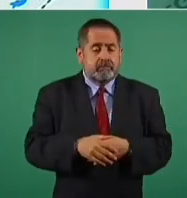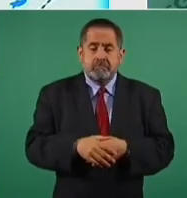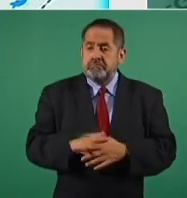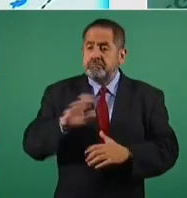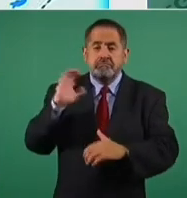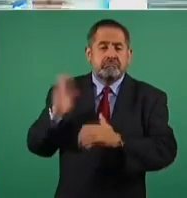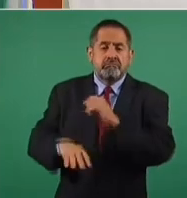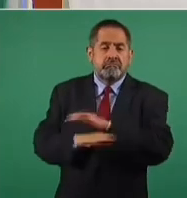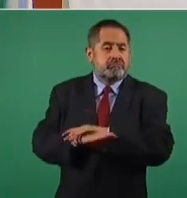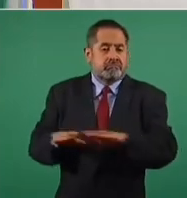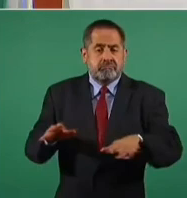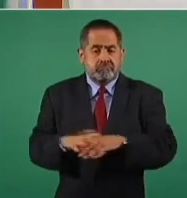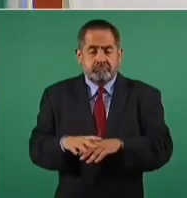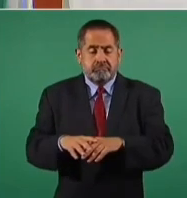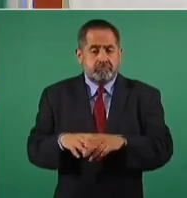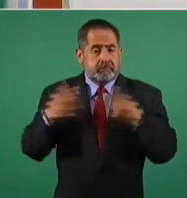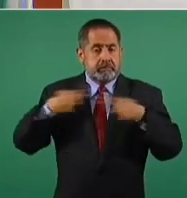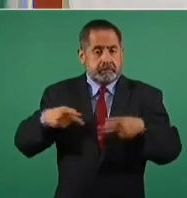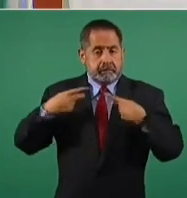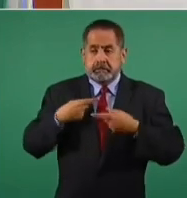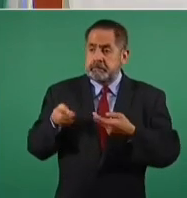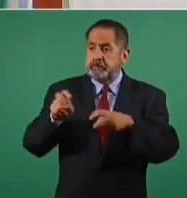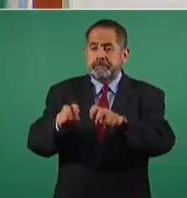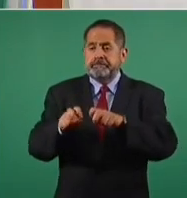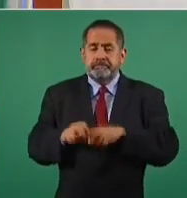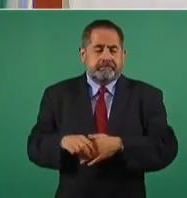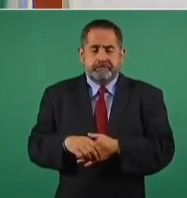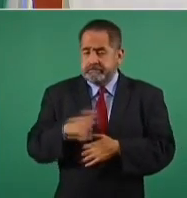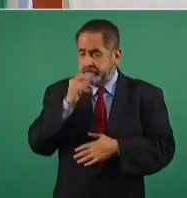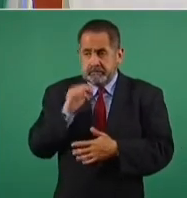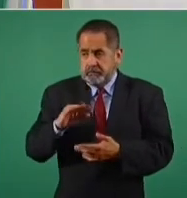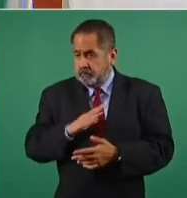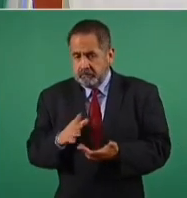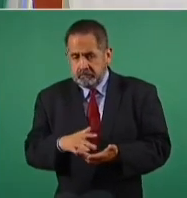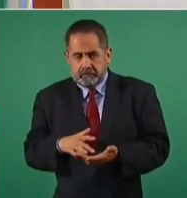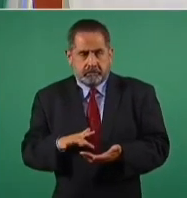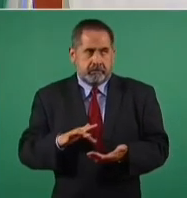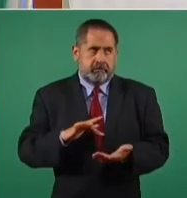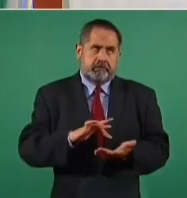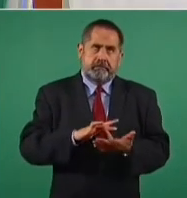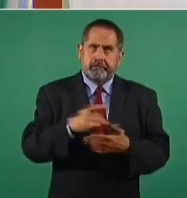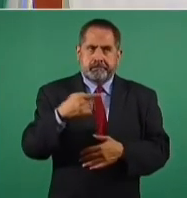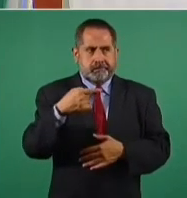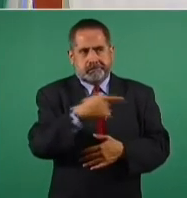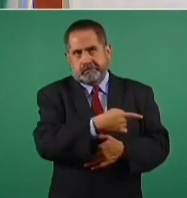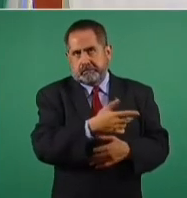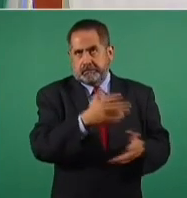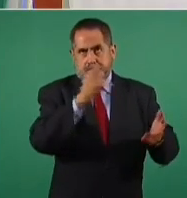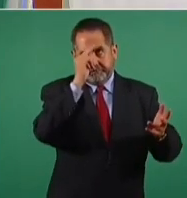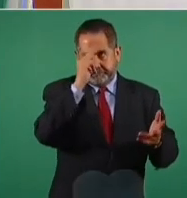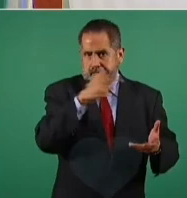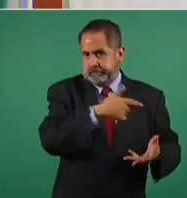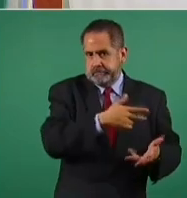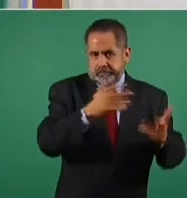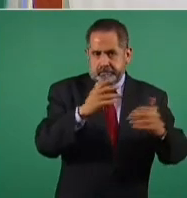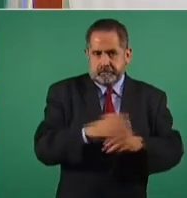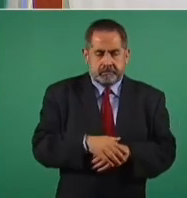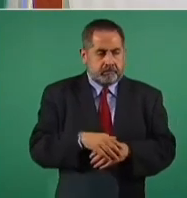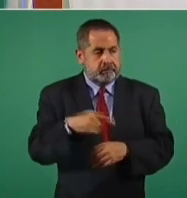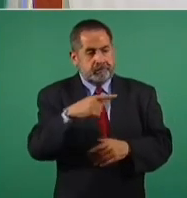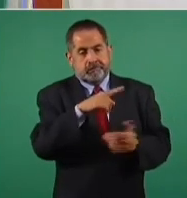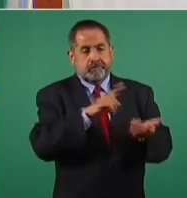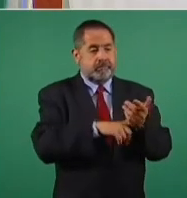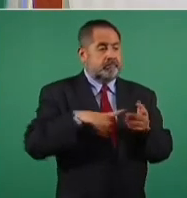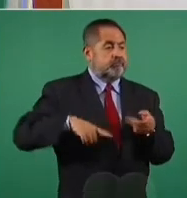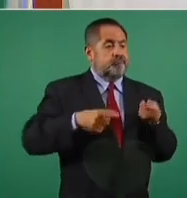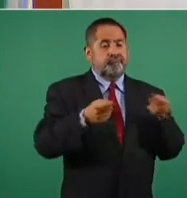pasajeros, eso se lo sabemos a los genios, a los tecnócratas